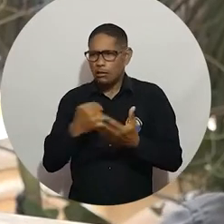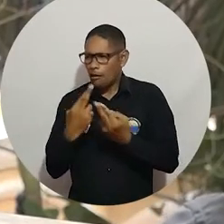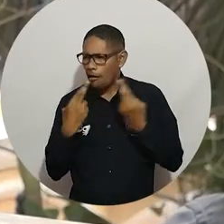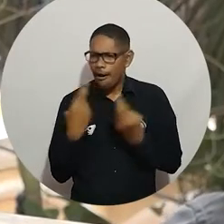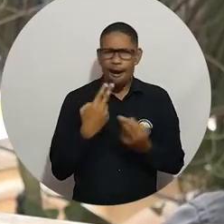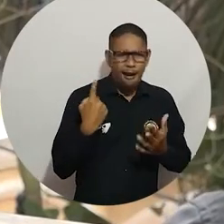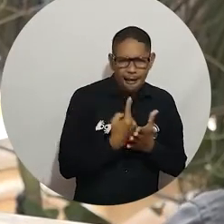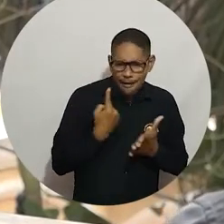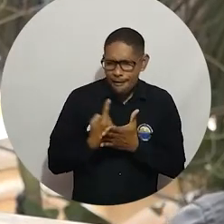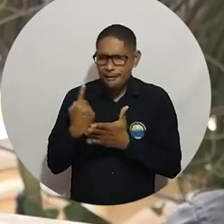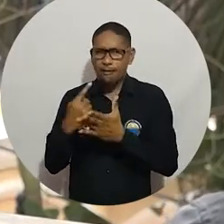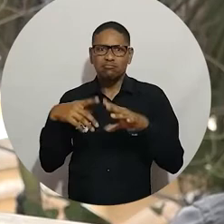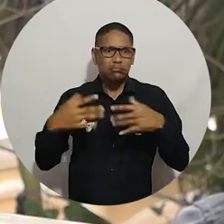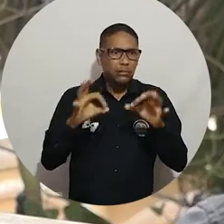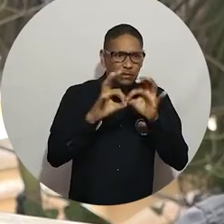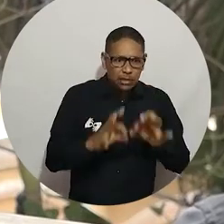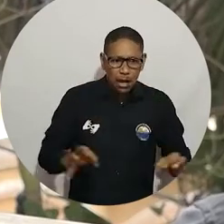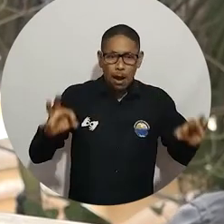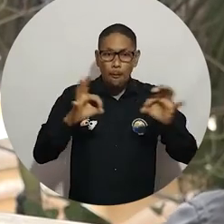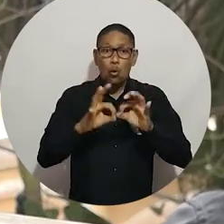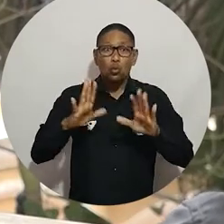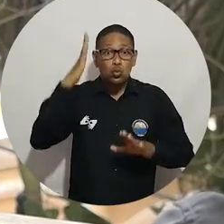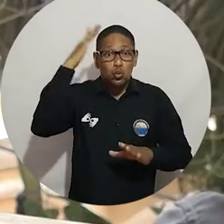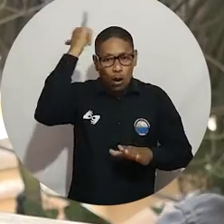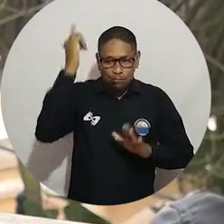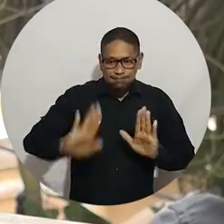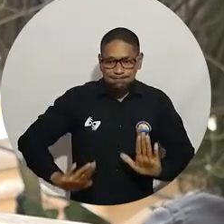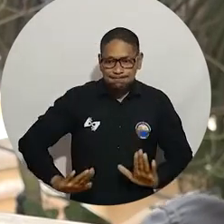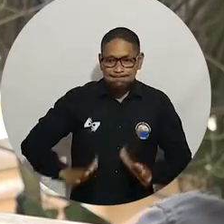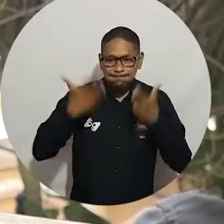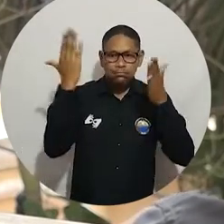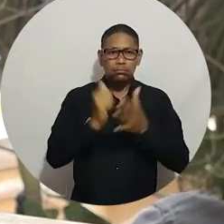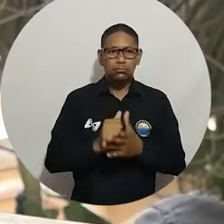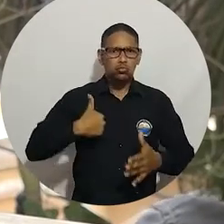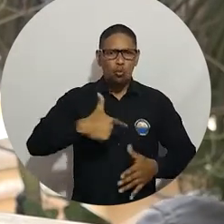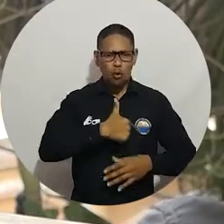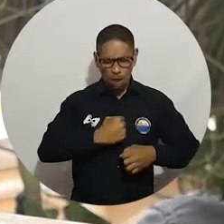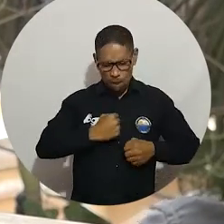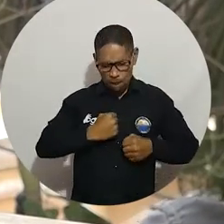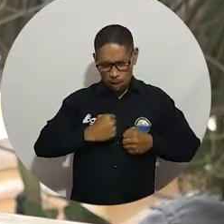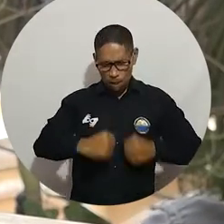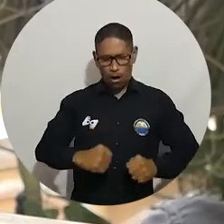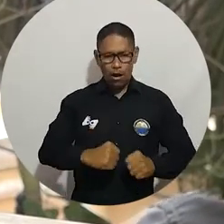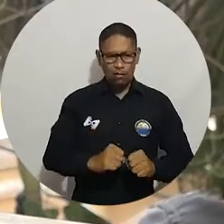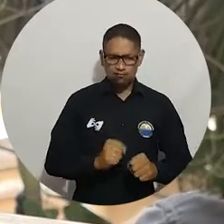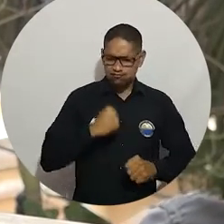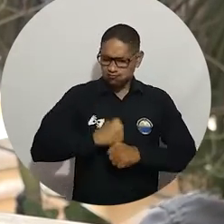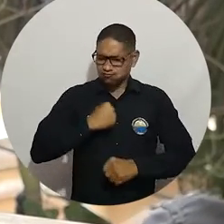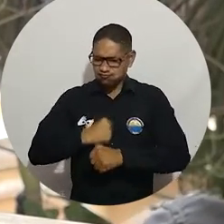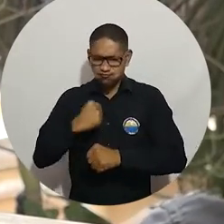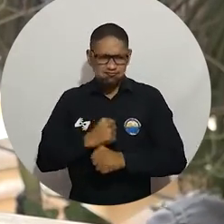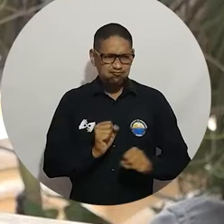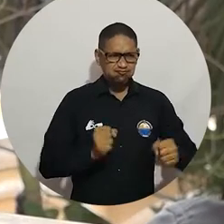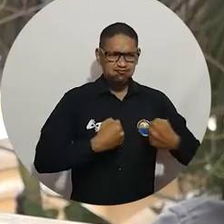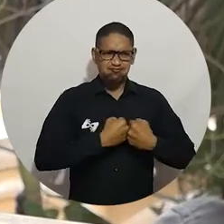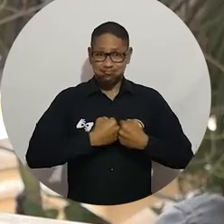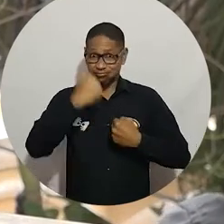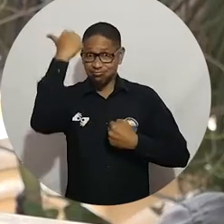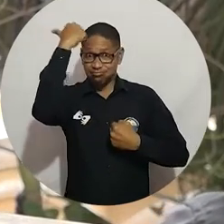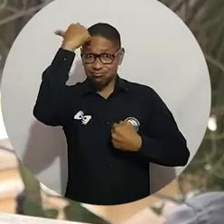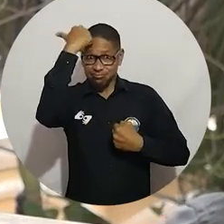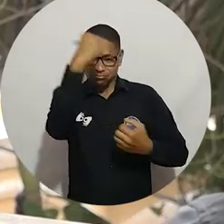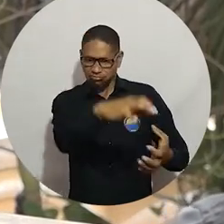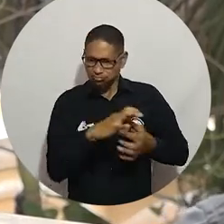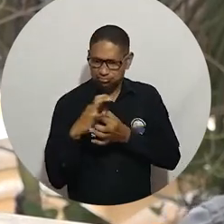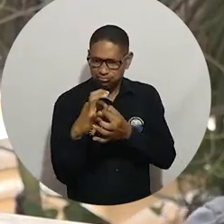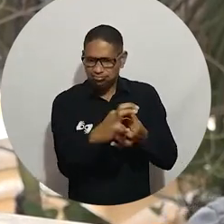los egresados, lo va a colocar en un top de empleo. Y a los profesores nuevos, los